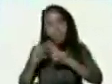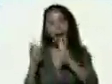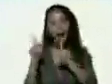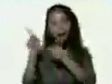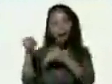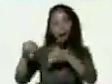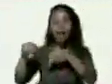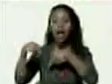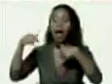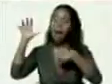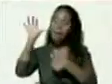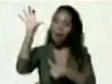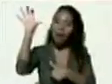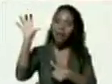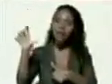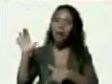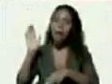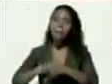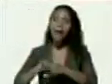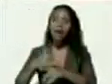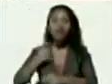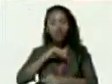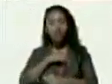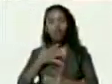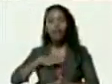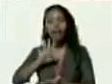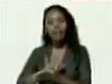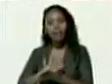este país para poder estar tranquilo